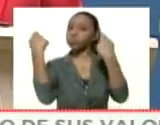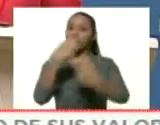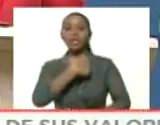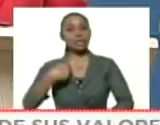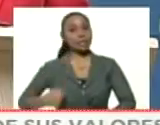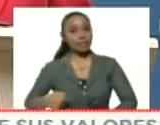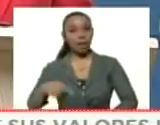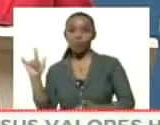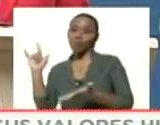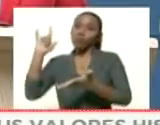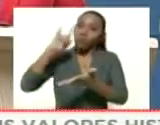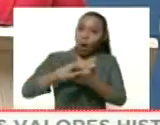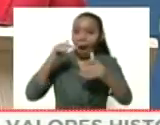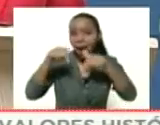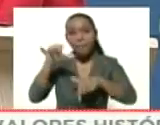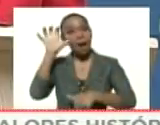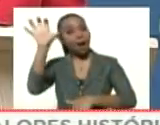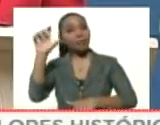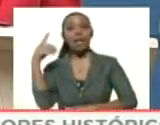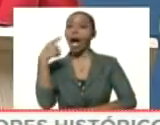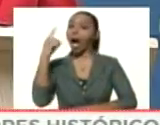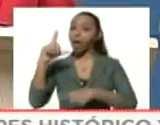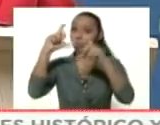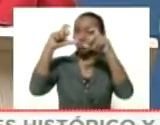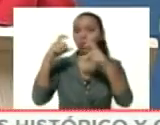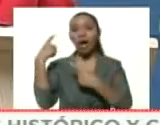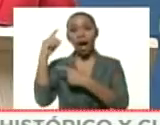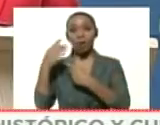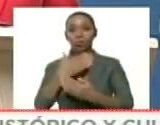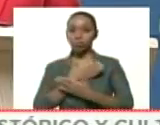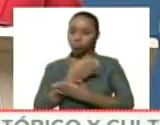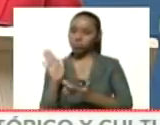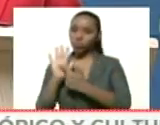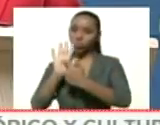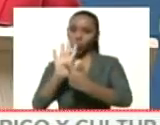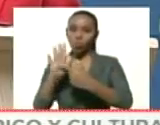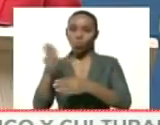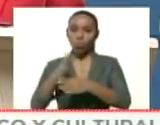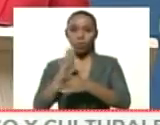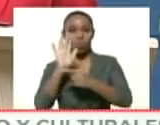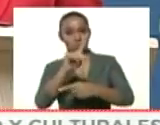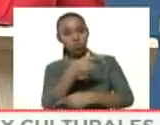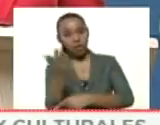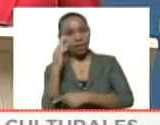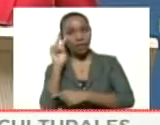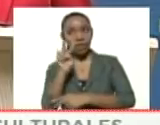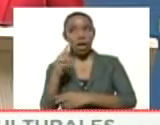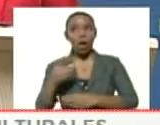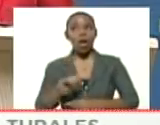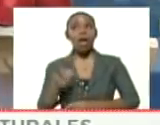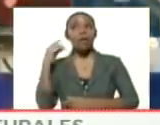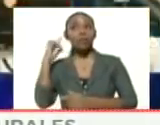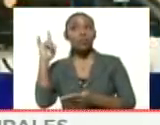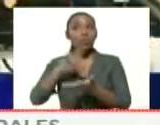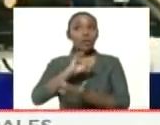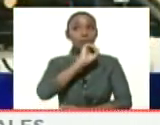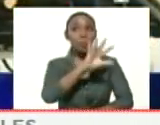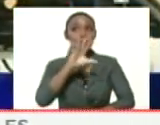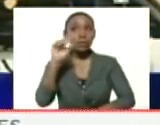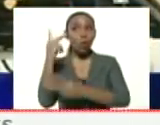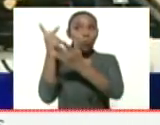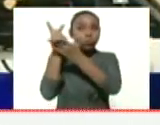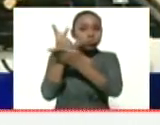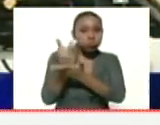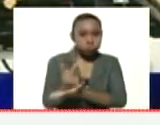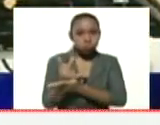Arribaron a nuestro país, si tenemos las imágenes a disposición, por favor, arribaron a nuestro país 55 toneladas de